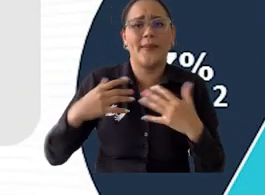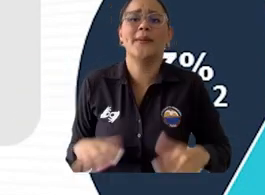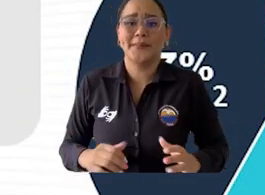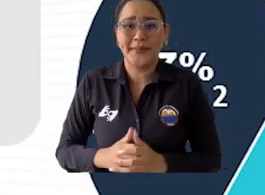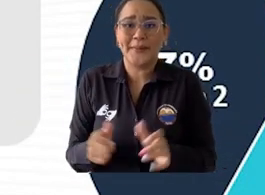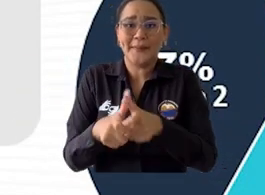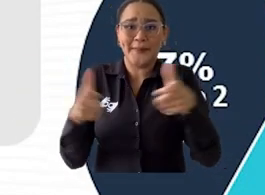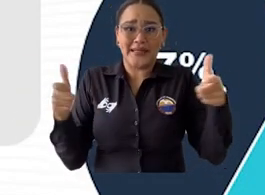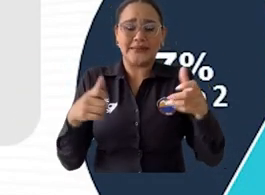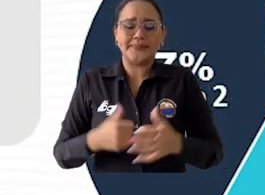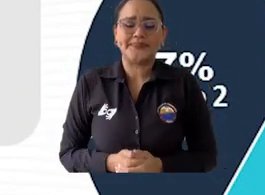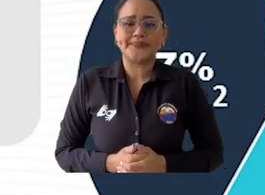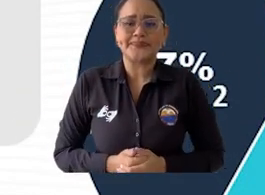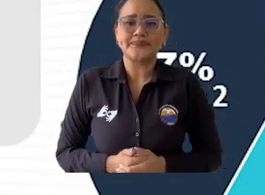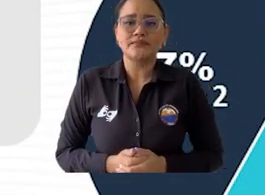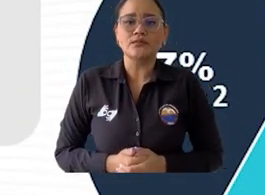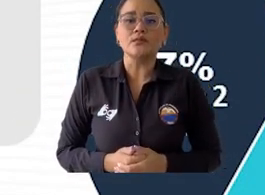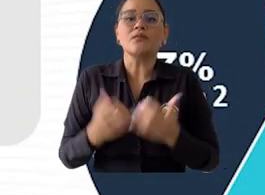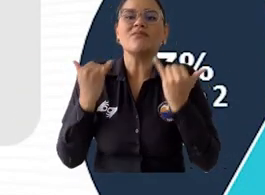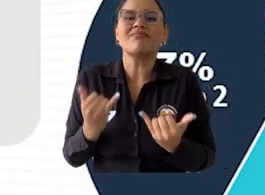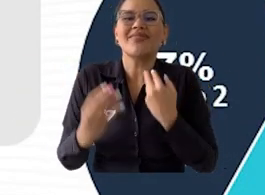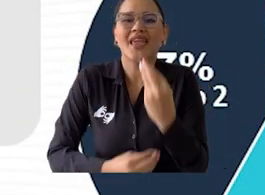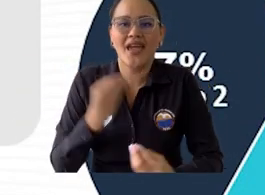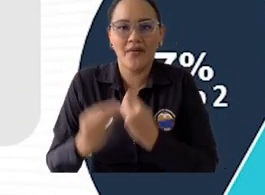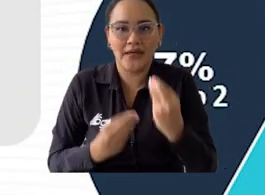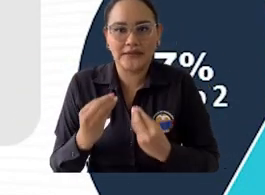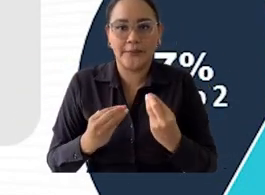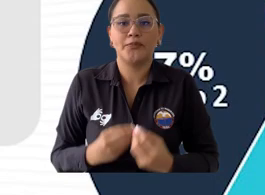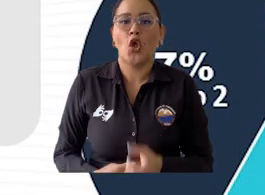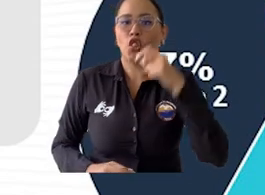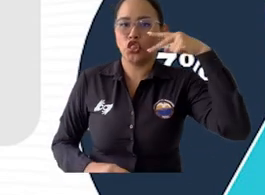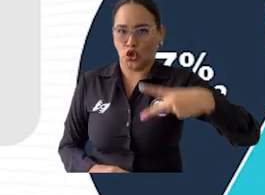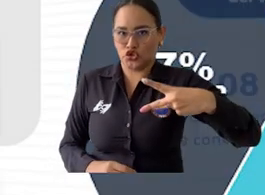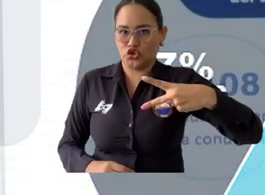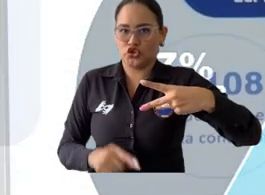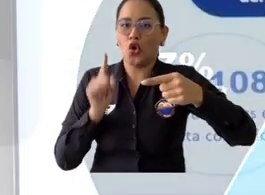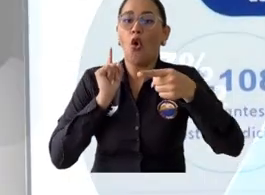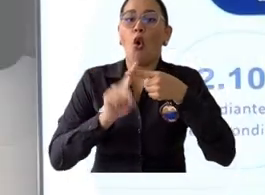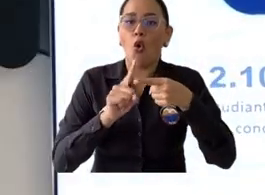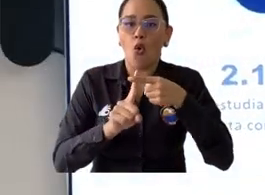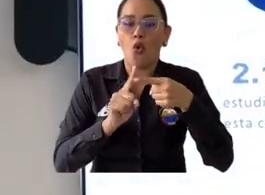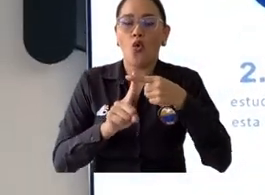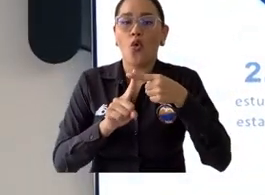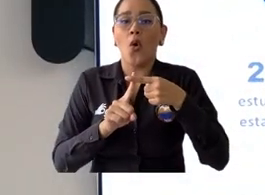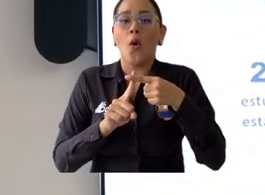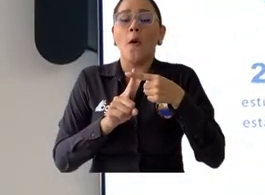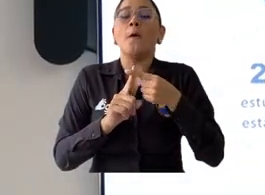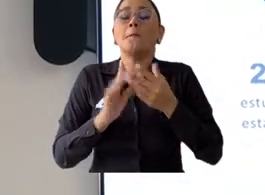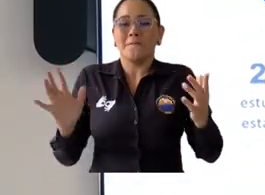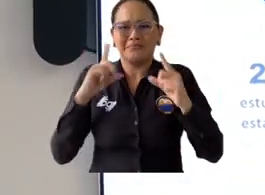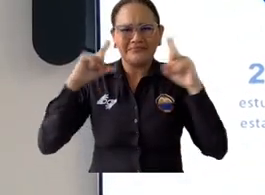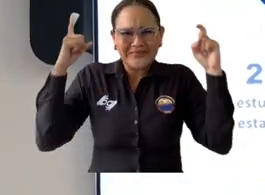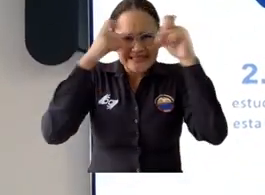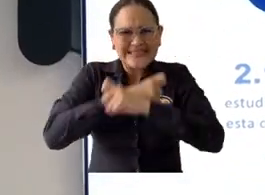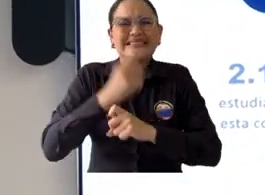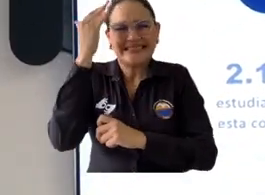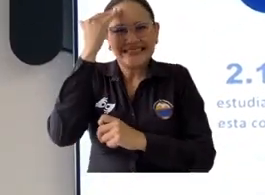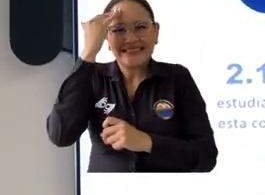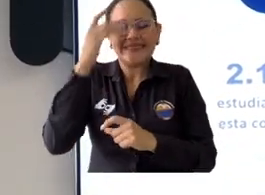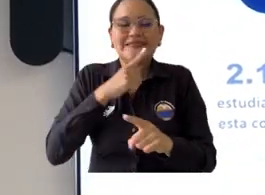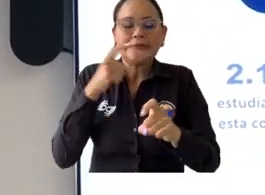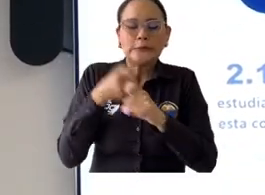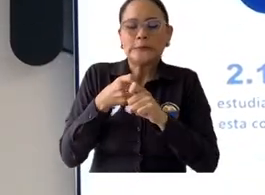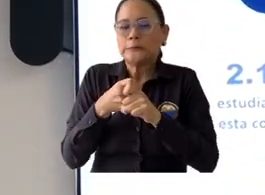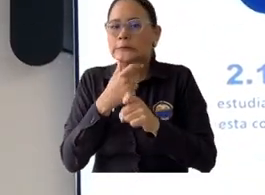ahora ¿qué vamos a hacer? dos medidas uno vamos pensando en las dificultades que se generan